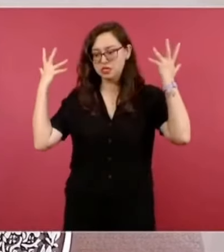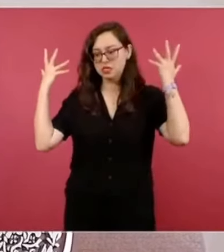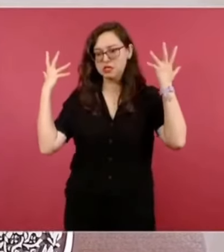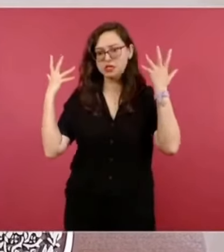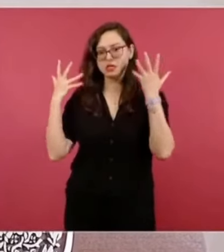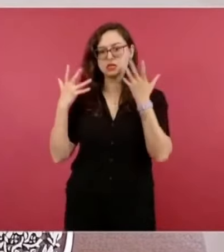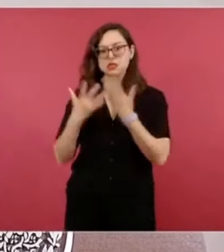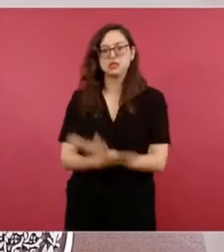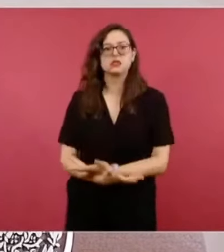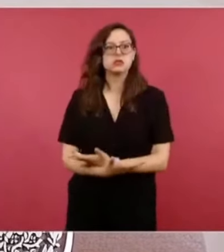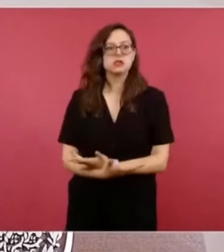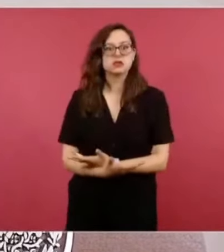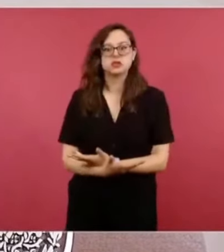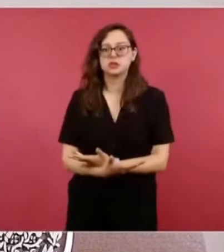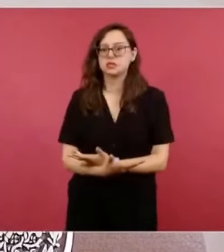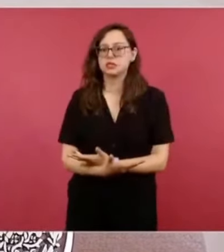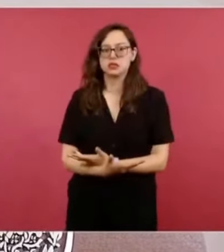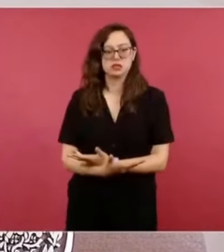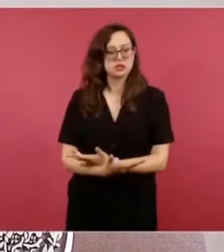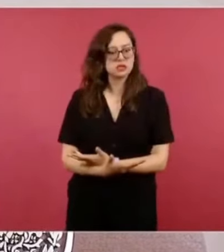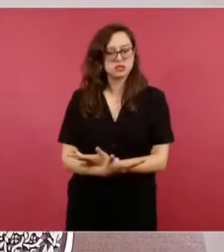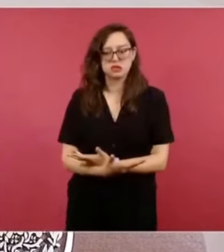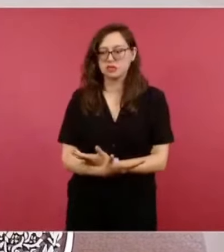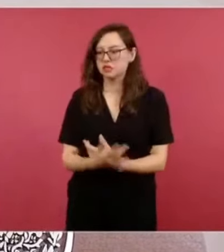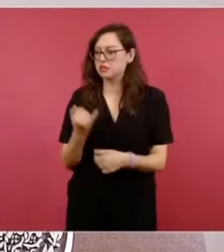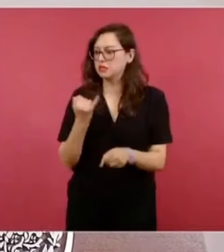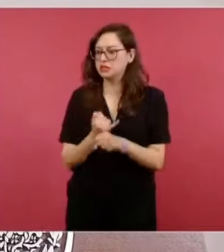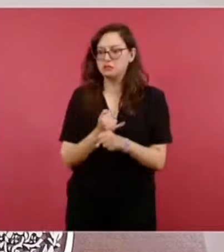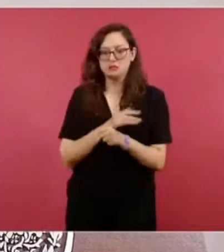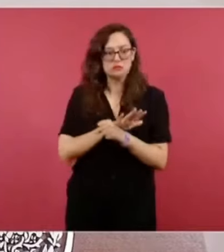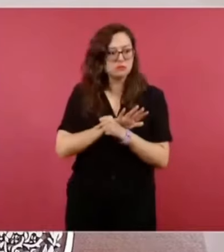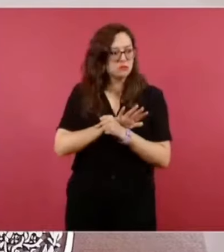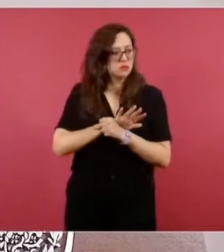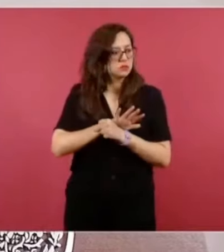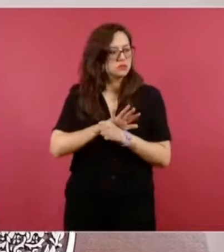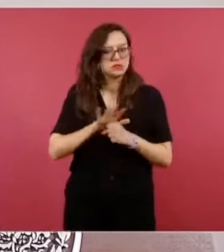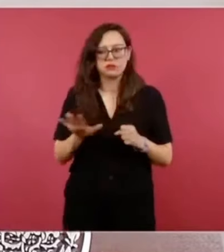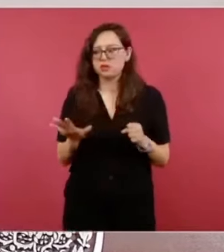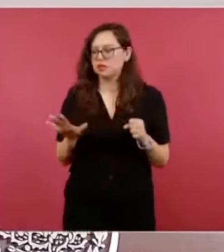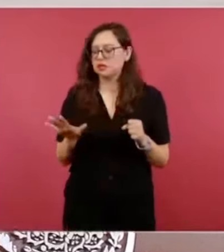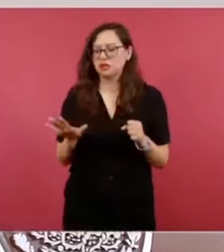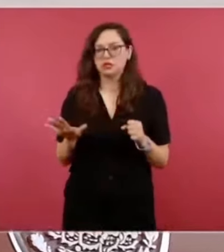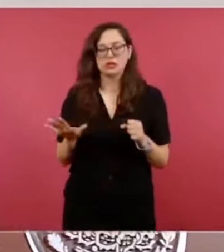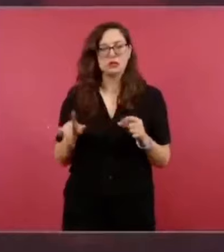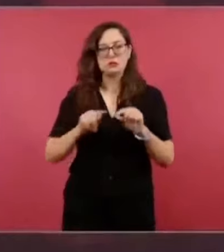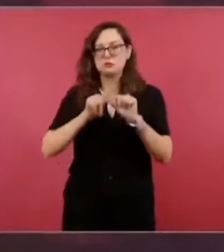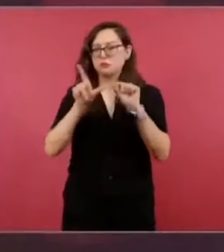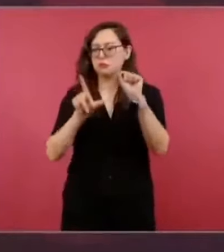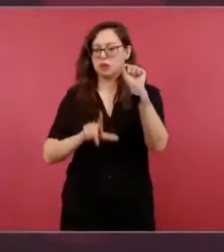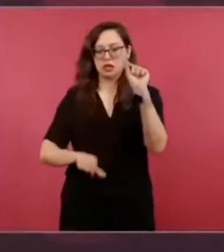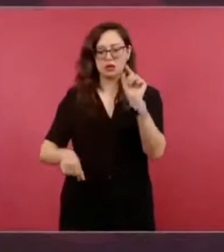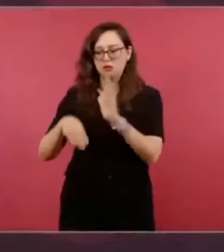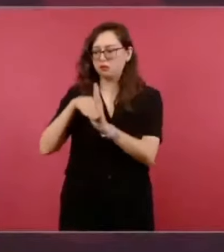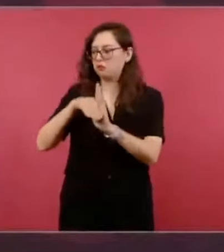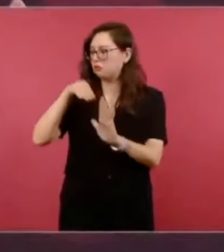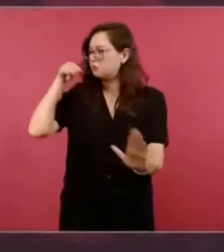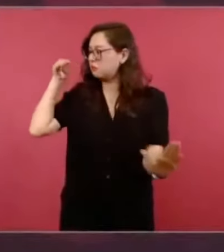Y no iba yo a poder salir, sino me apoyo